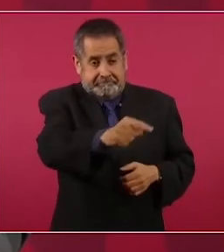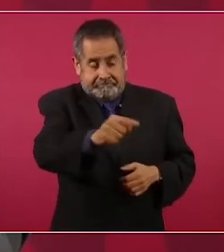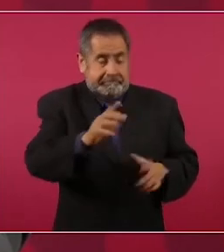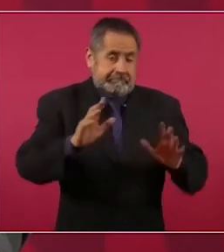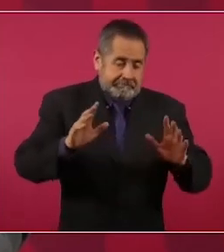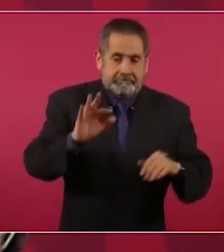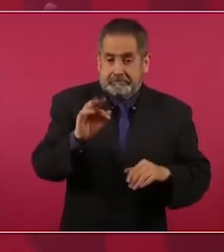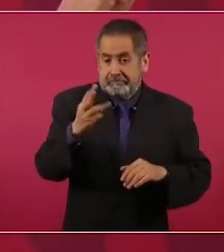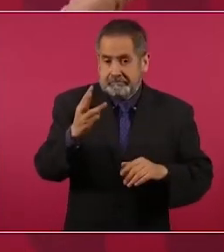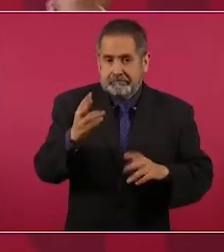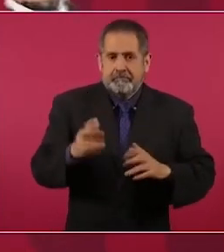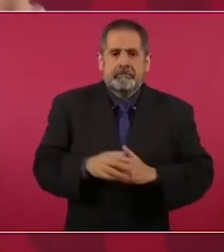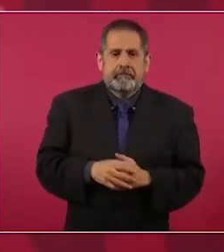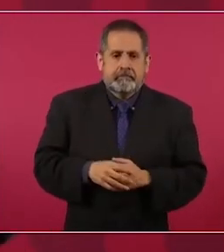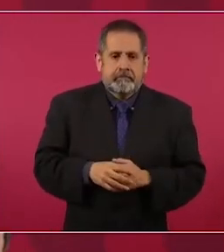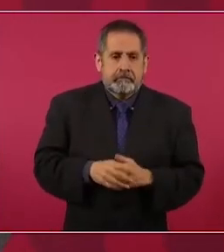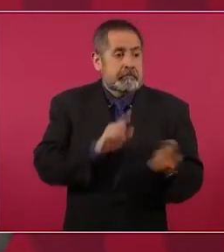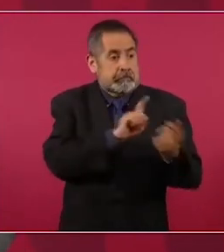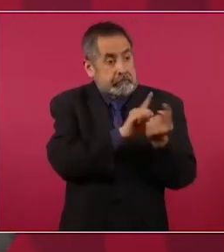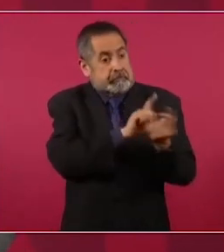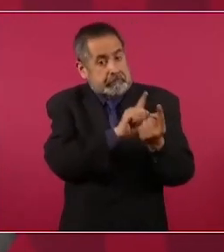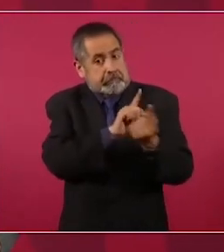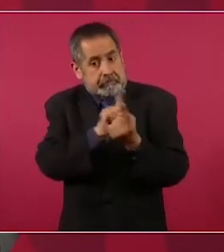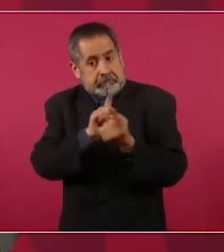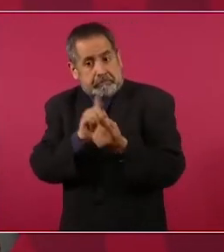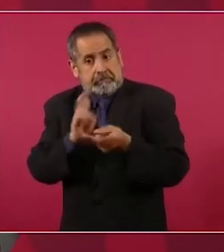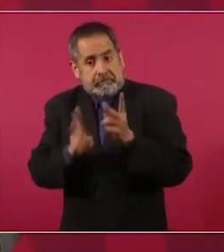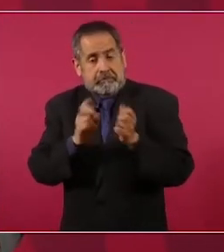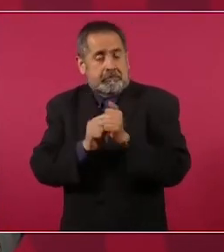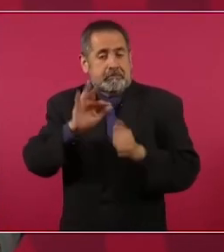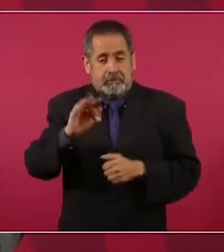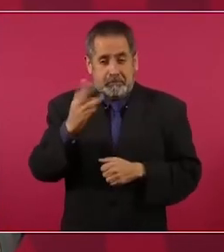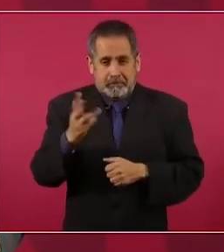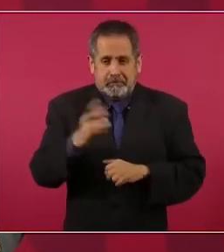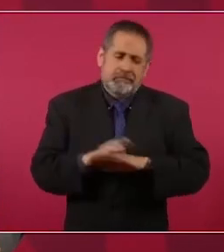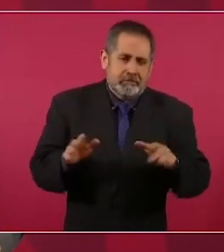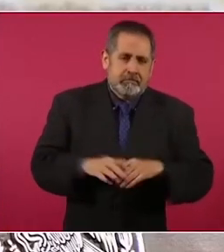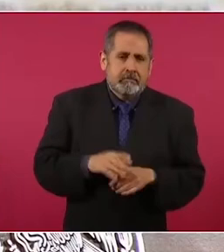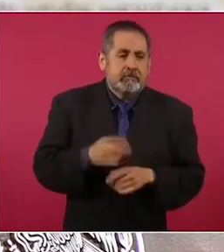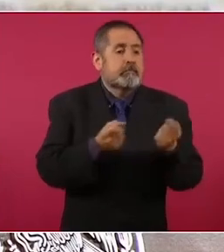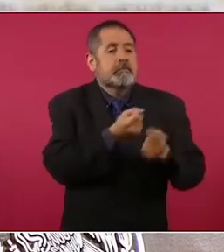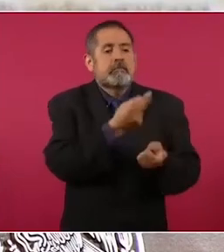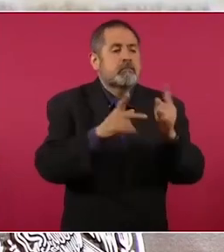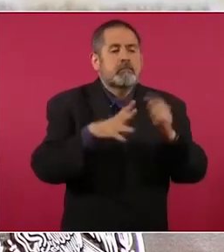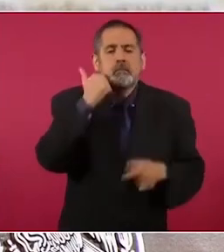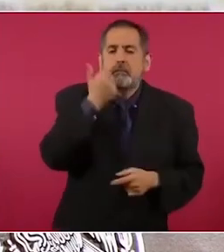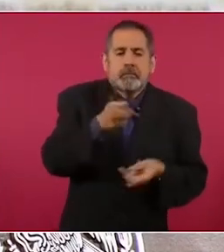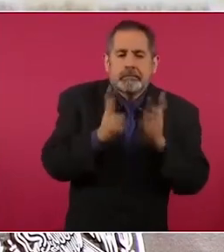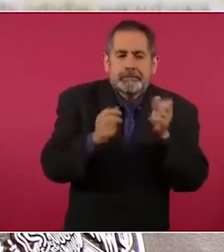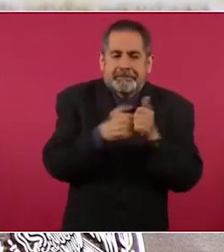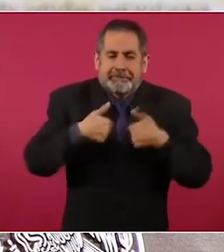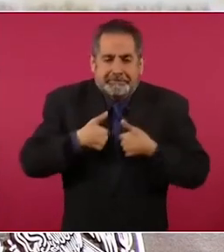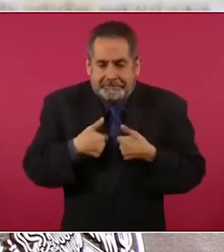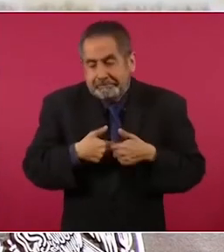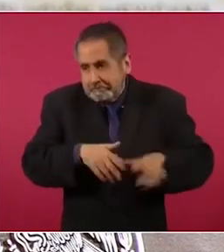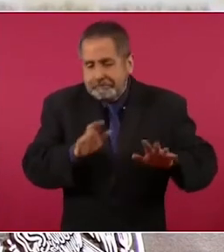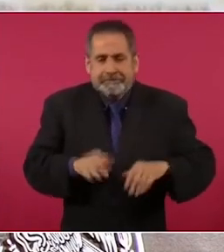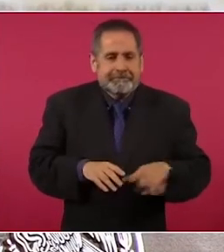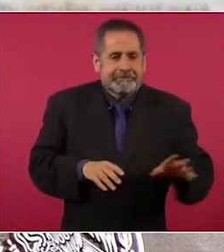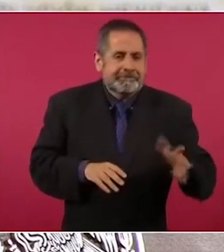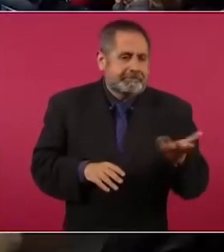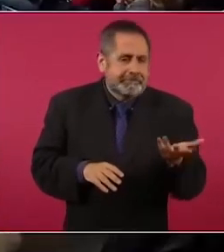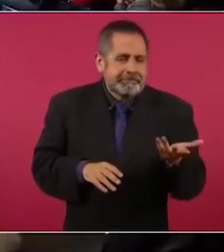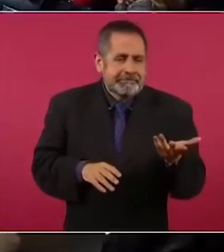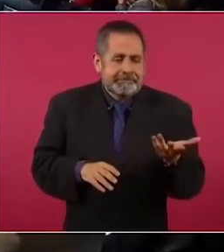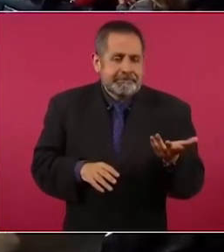Entonces, no voy a recibir a los 43, ¿no? Además, algunos no quieren venir y